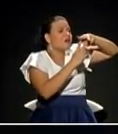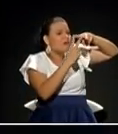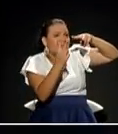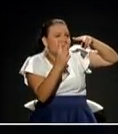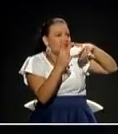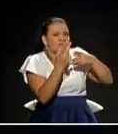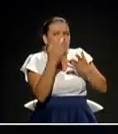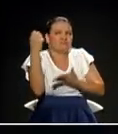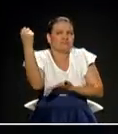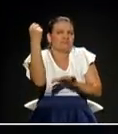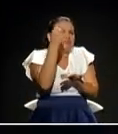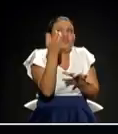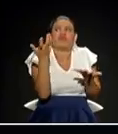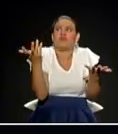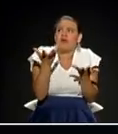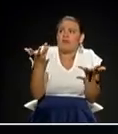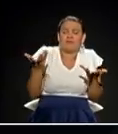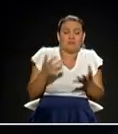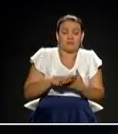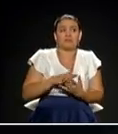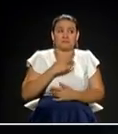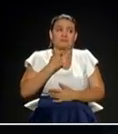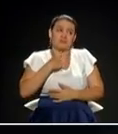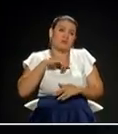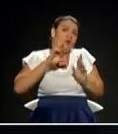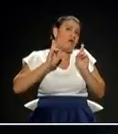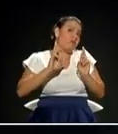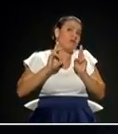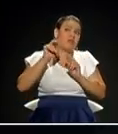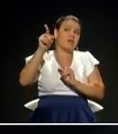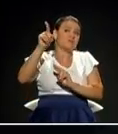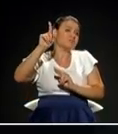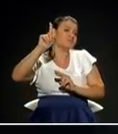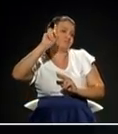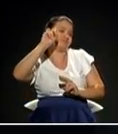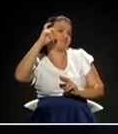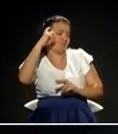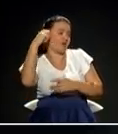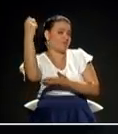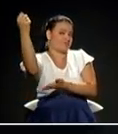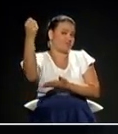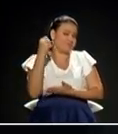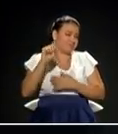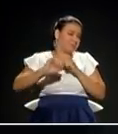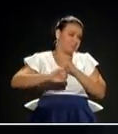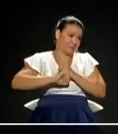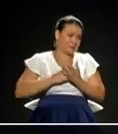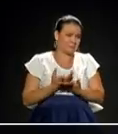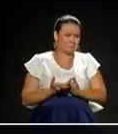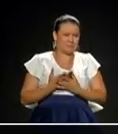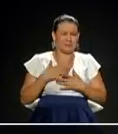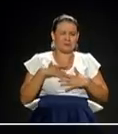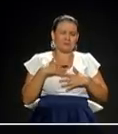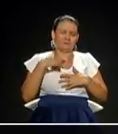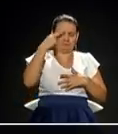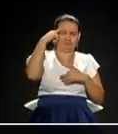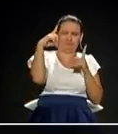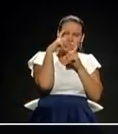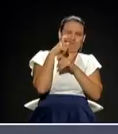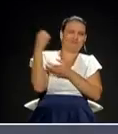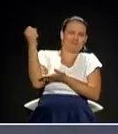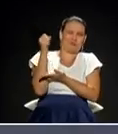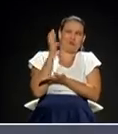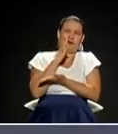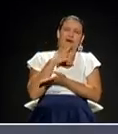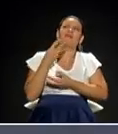y que ojalá la nación dé los recursos. Pero soy práctico y propongo que, mientras no tenemos los recursos, entonces,